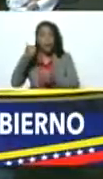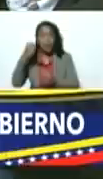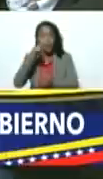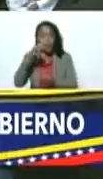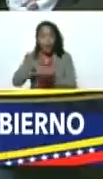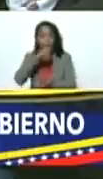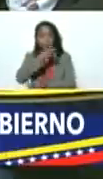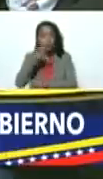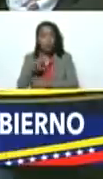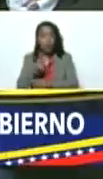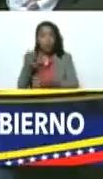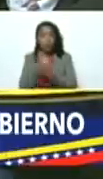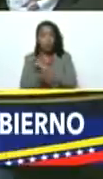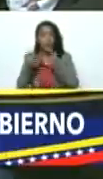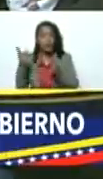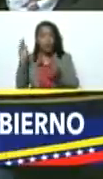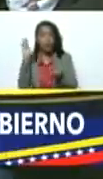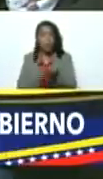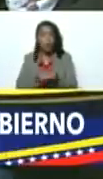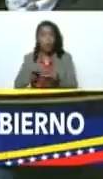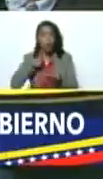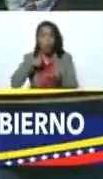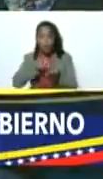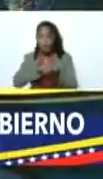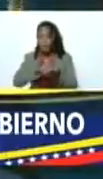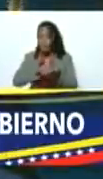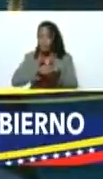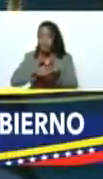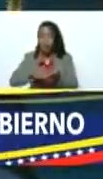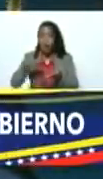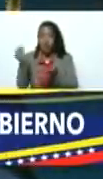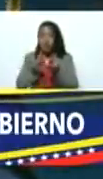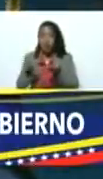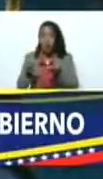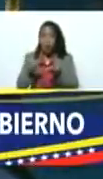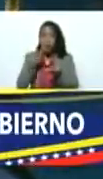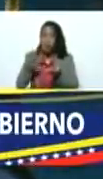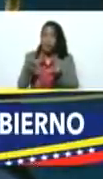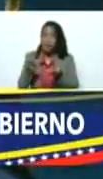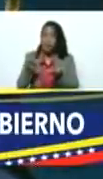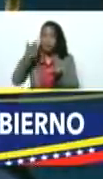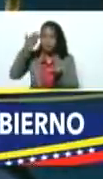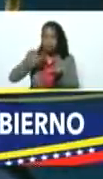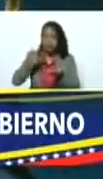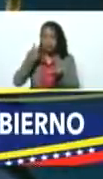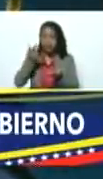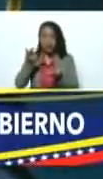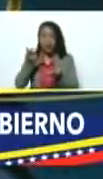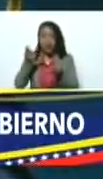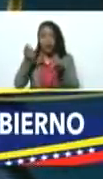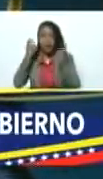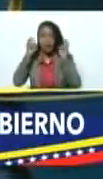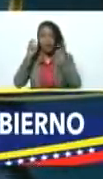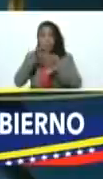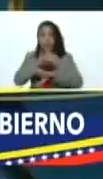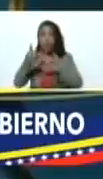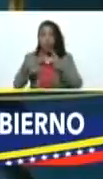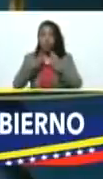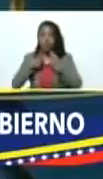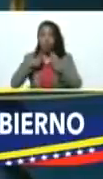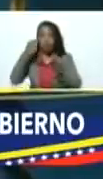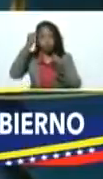lo pongo aquí pues lo anoto como dice uno a nivel diplomático tomo nota